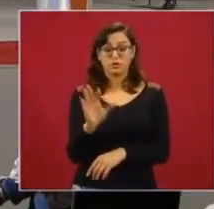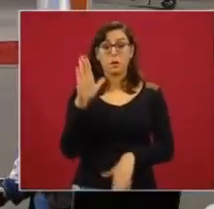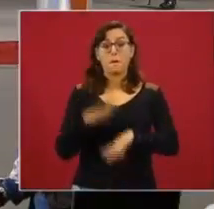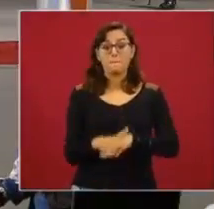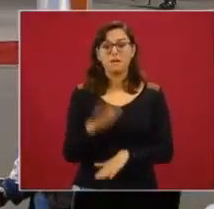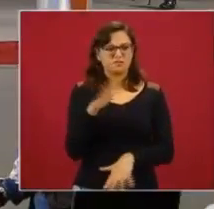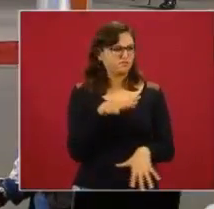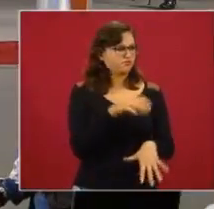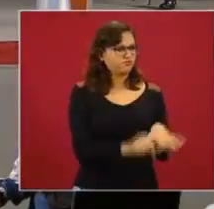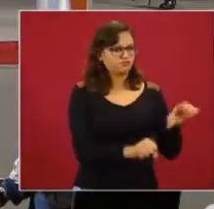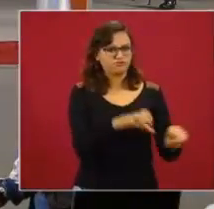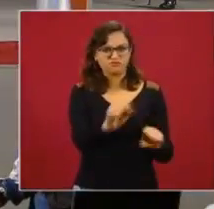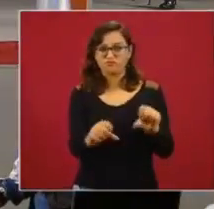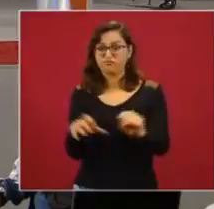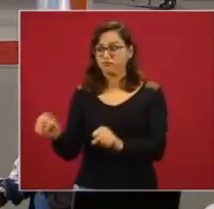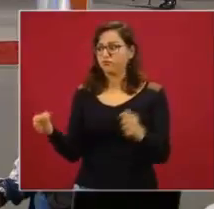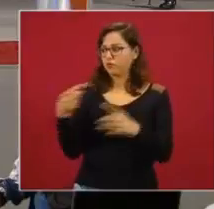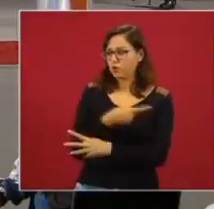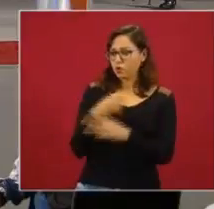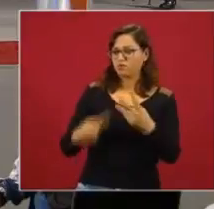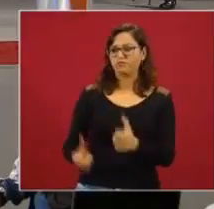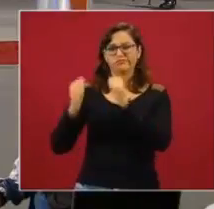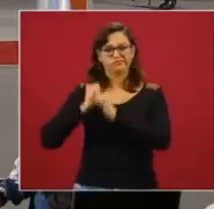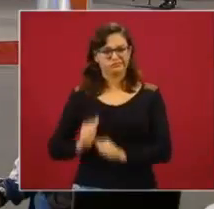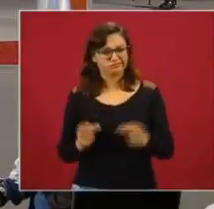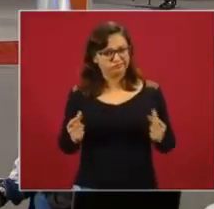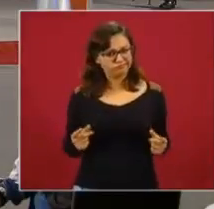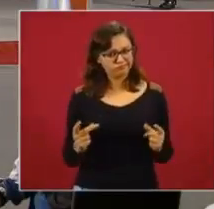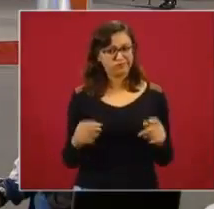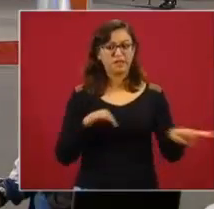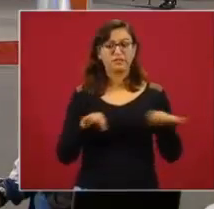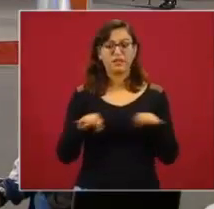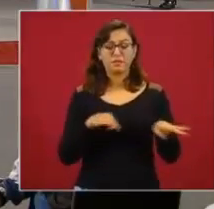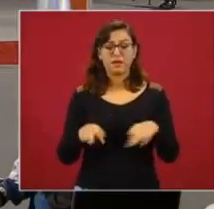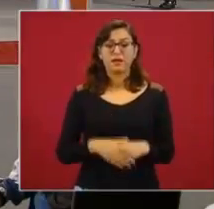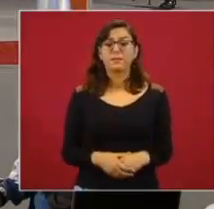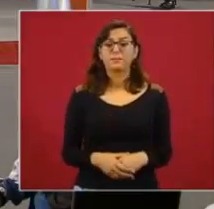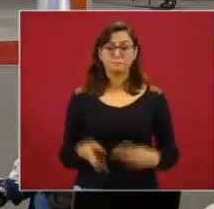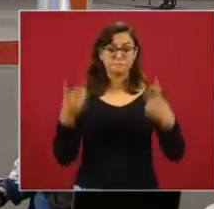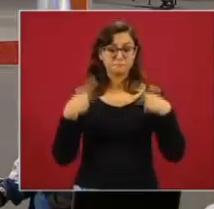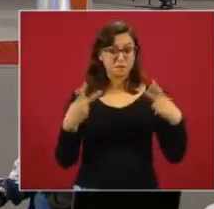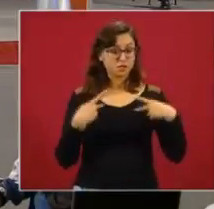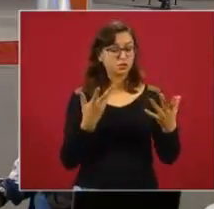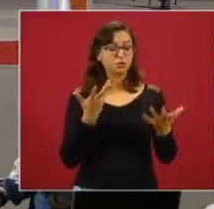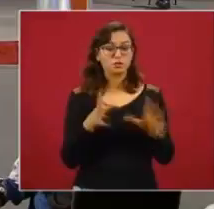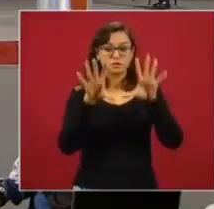trabajo de las cuatro fuerzas, como ya mencioné, adelante, por favor. Detenidos y aseguramientos,